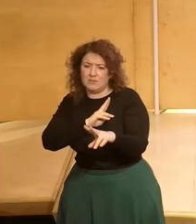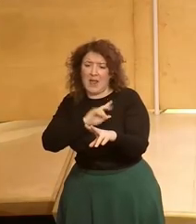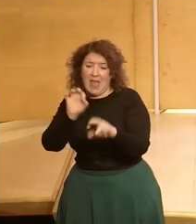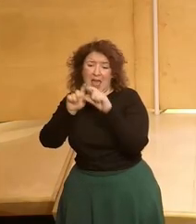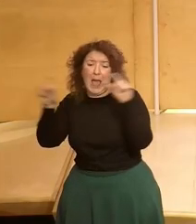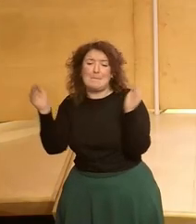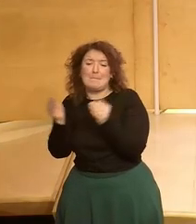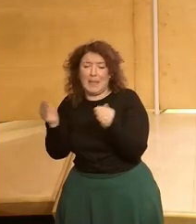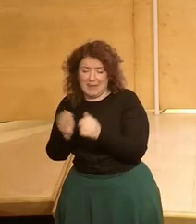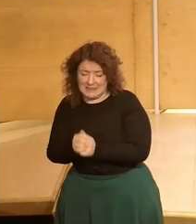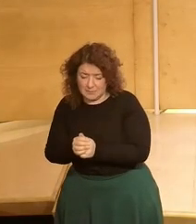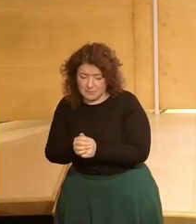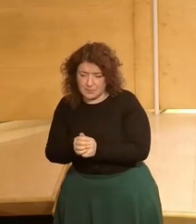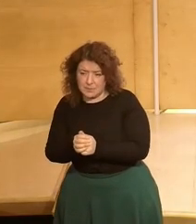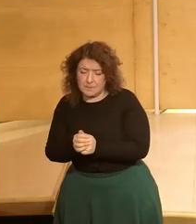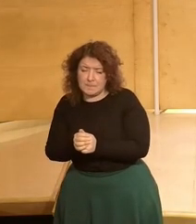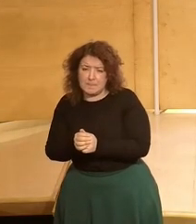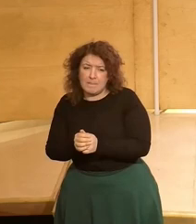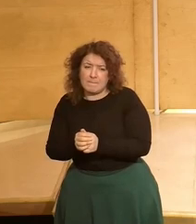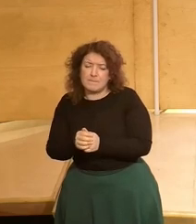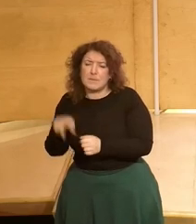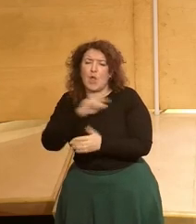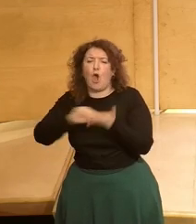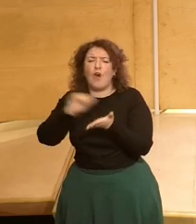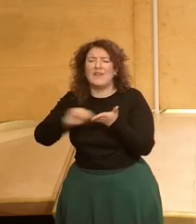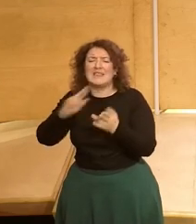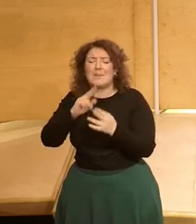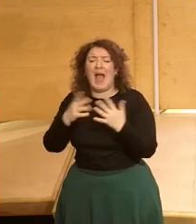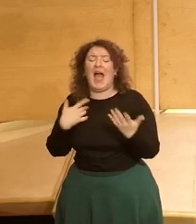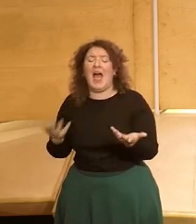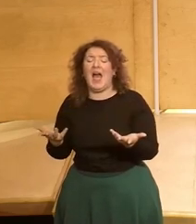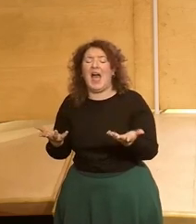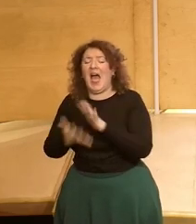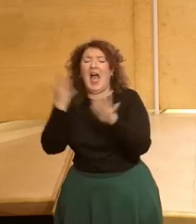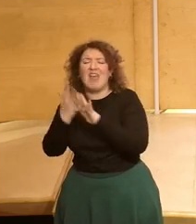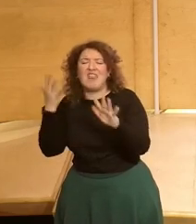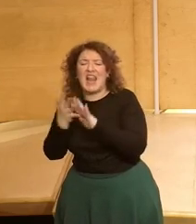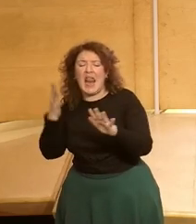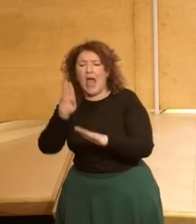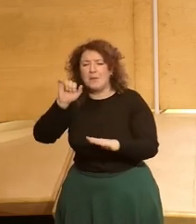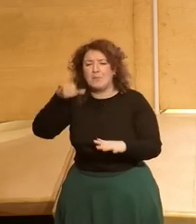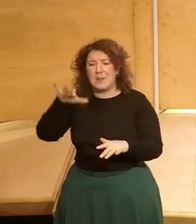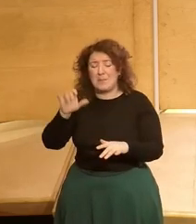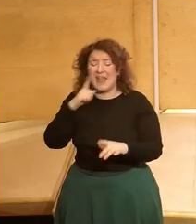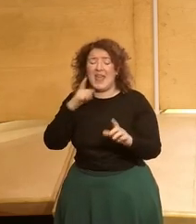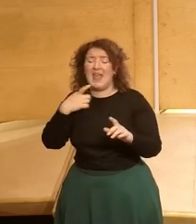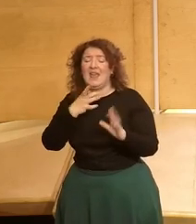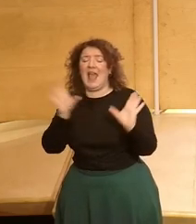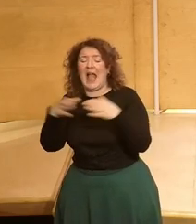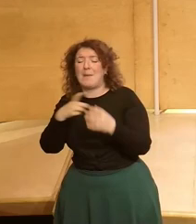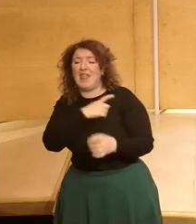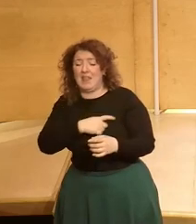las pymes hemos desplegado en todo el territorio unas oficinas que se llaman Alcelera Pyme con las cámaras de comercio para tratar de